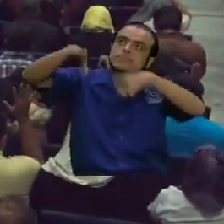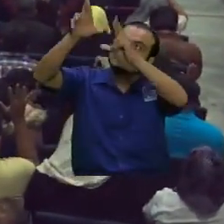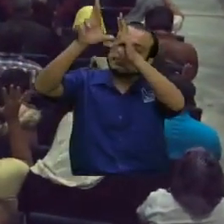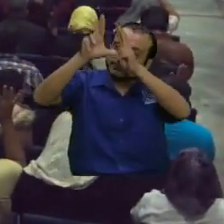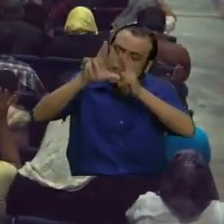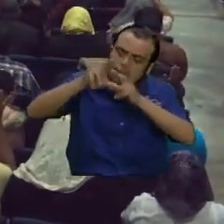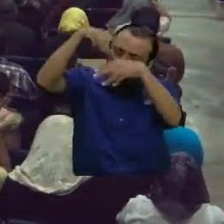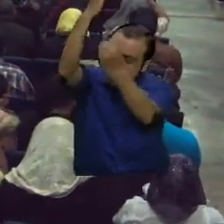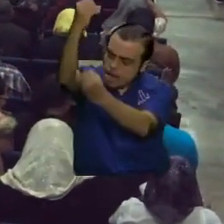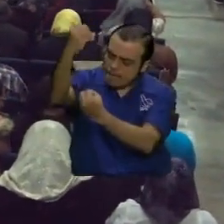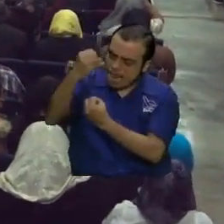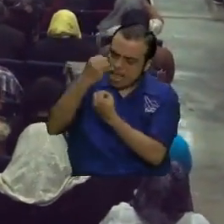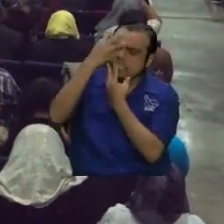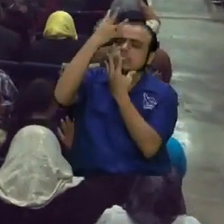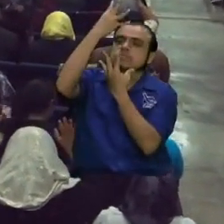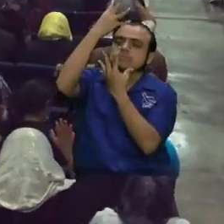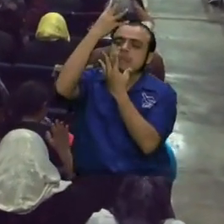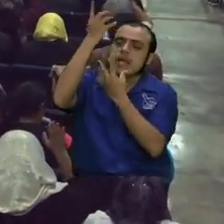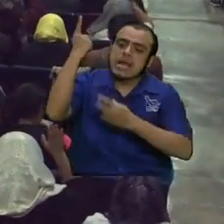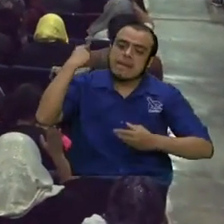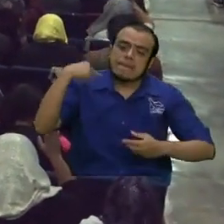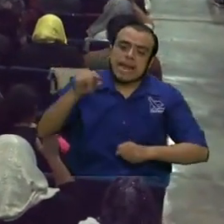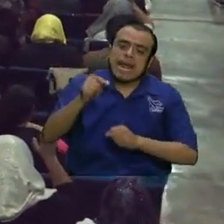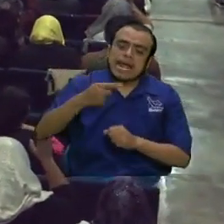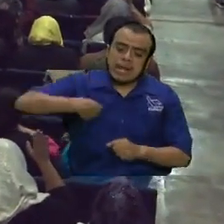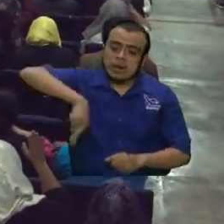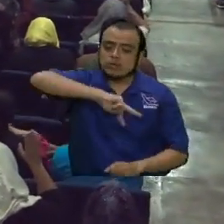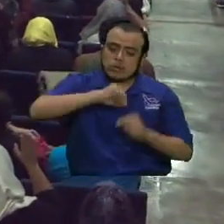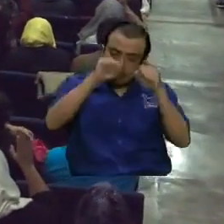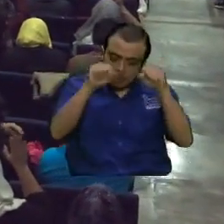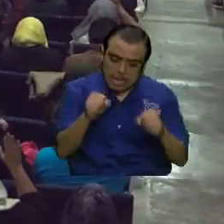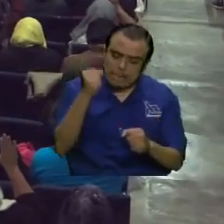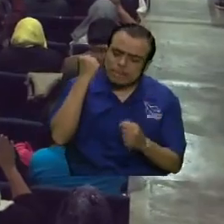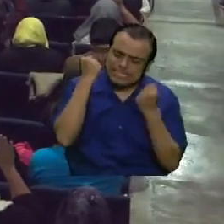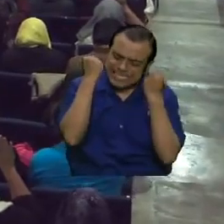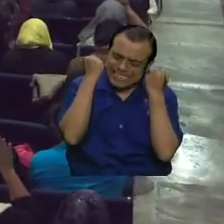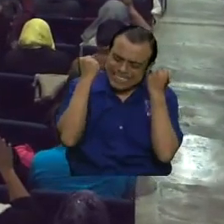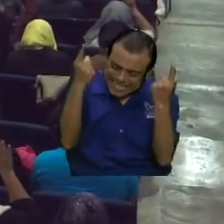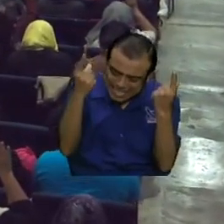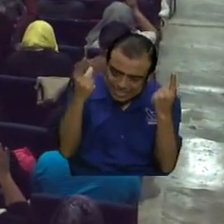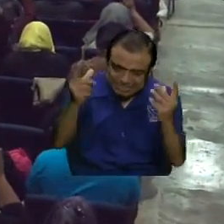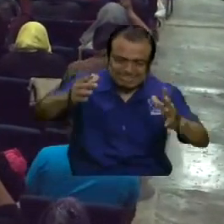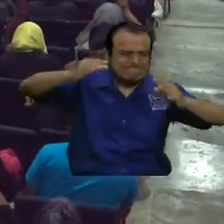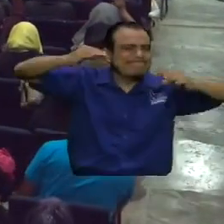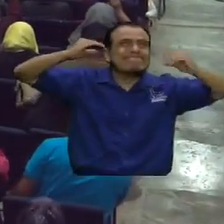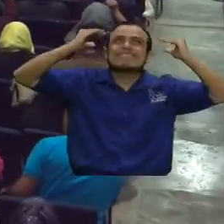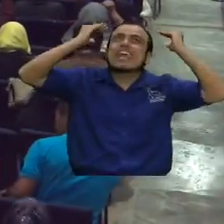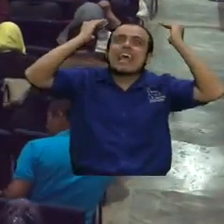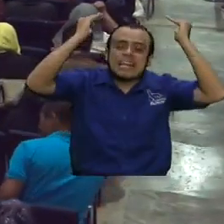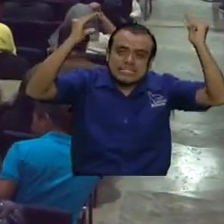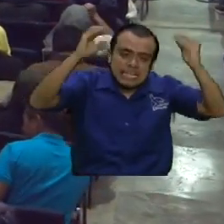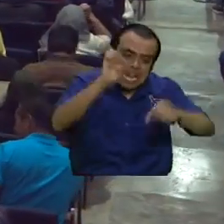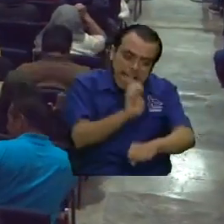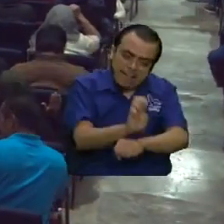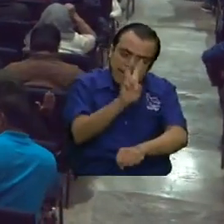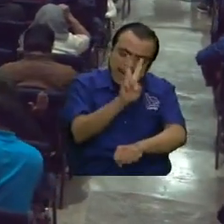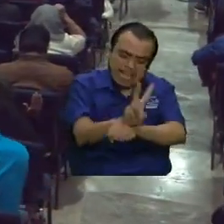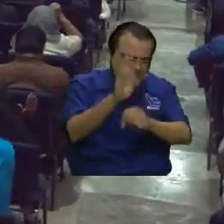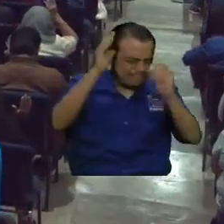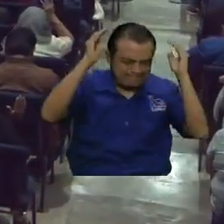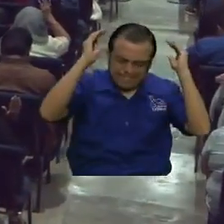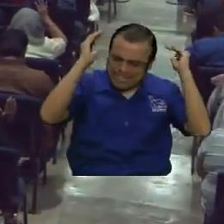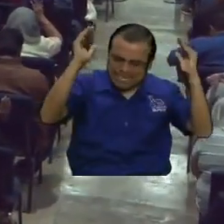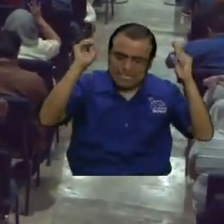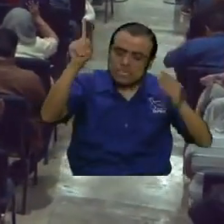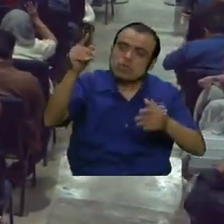de la revelación para que nosotros podamos comprender, Señor, la magnitud de este evangelio glorioso al cual Tú nos has